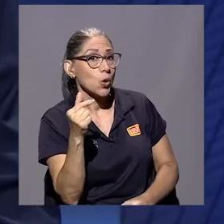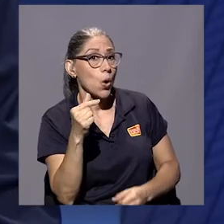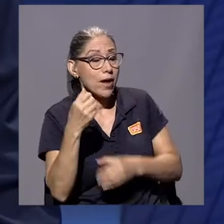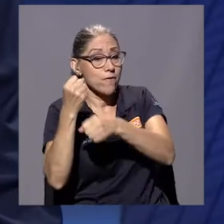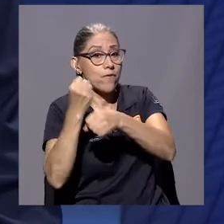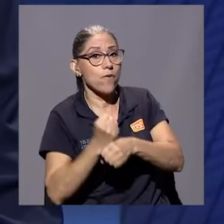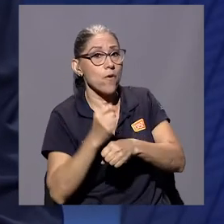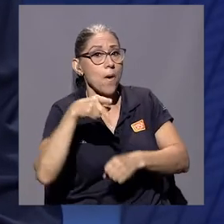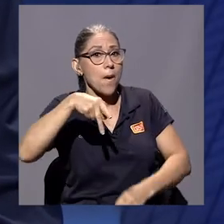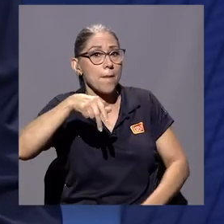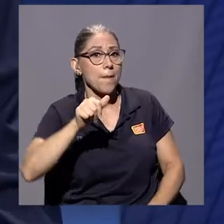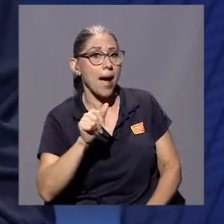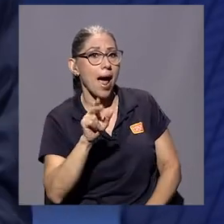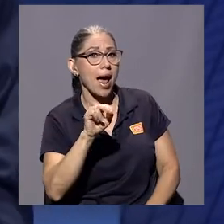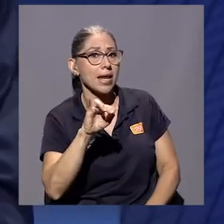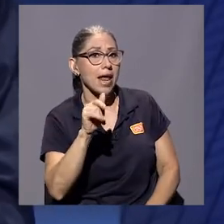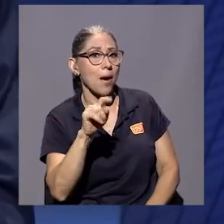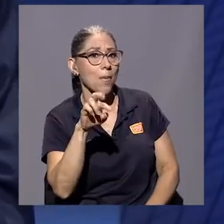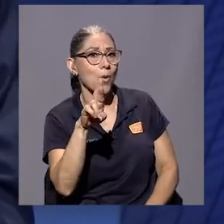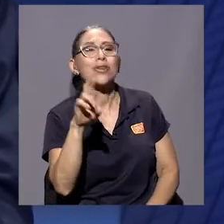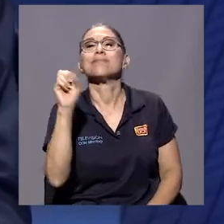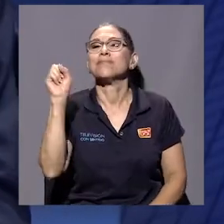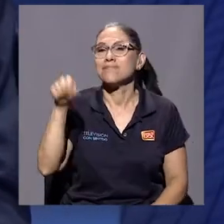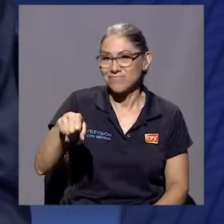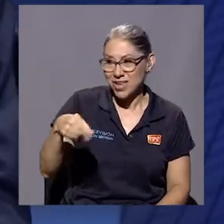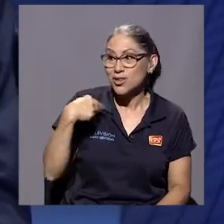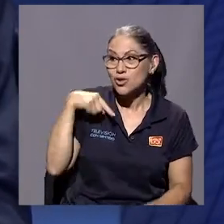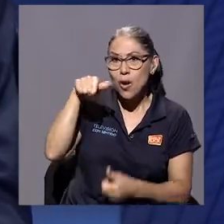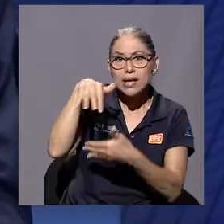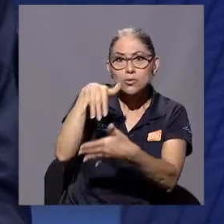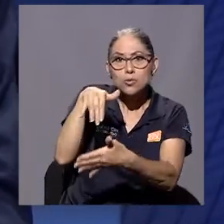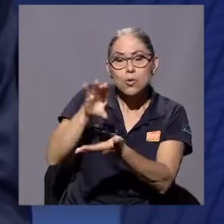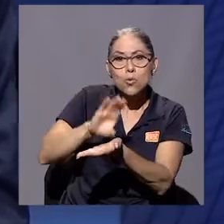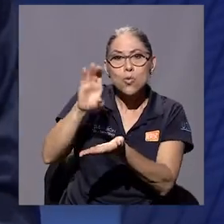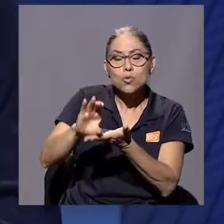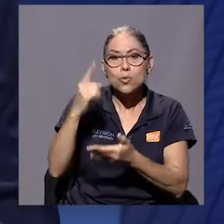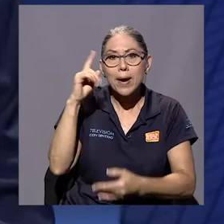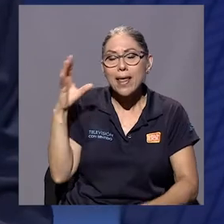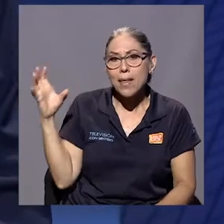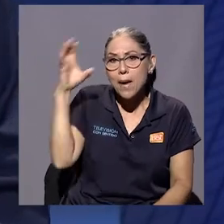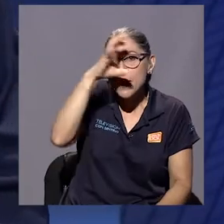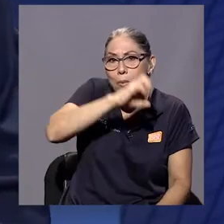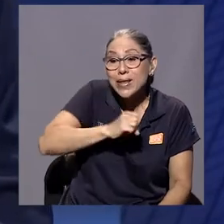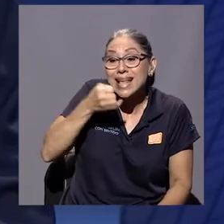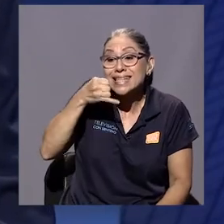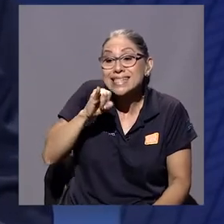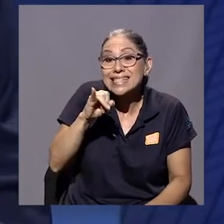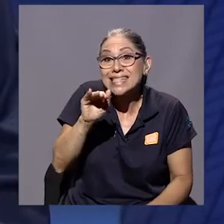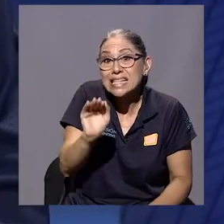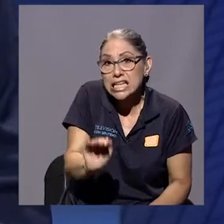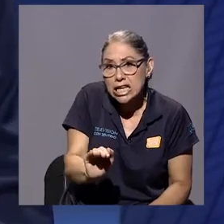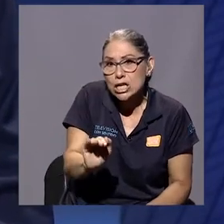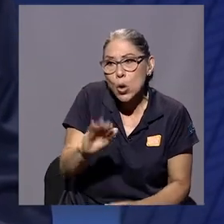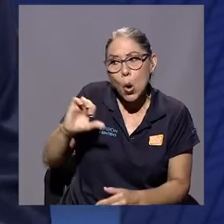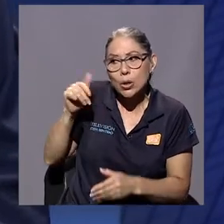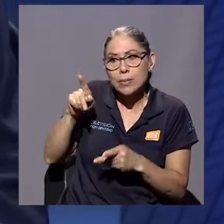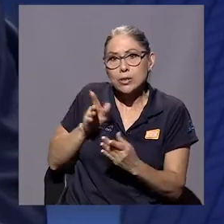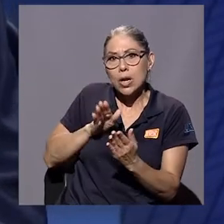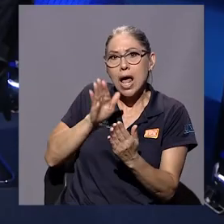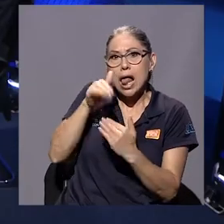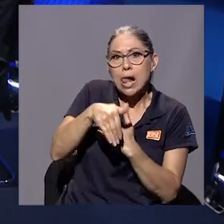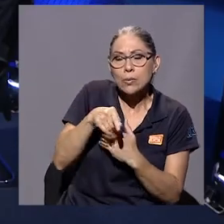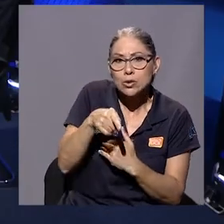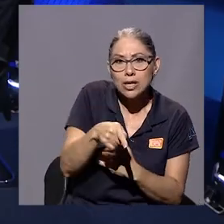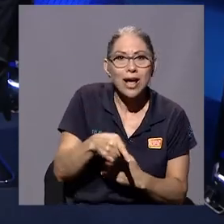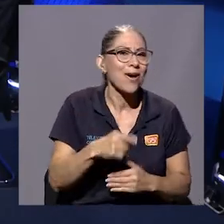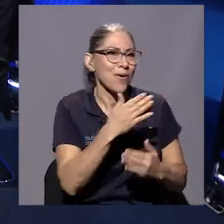llevé un curso para detectar cuando alguien, niños abusados, estuve entrevistando a